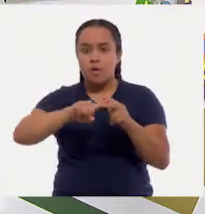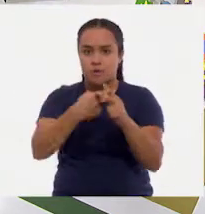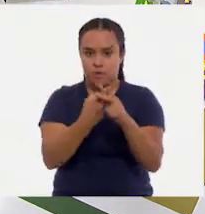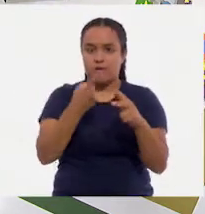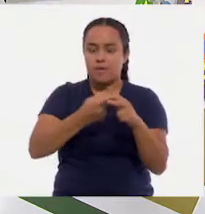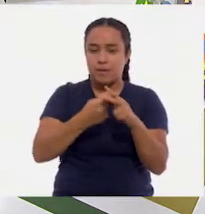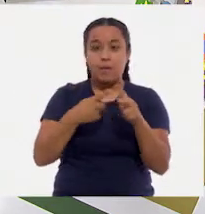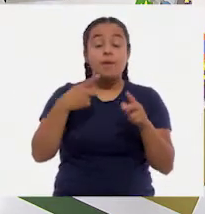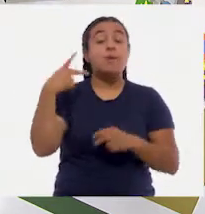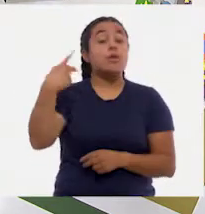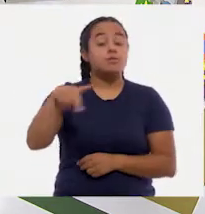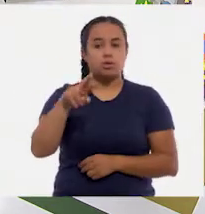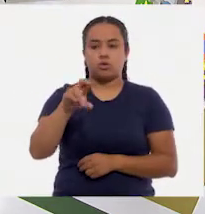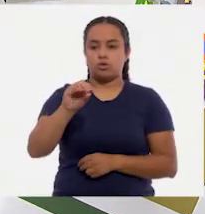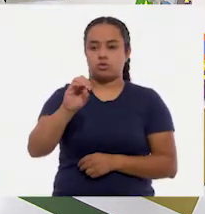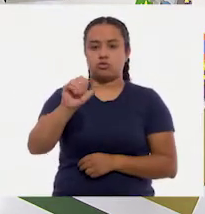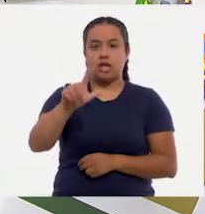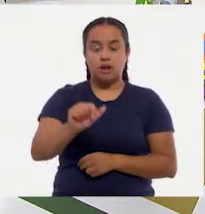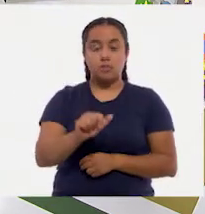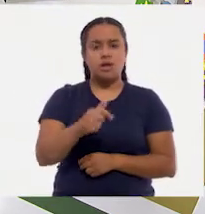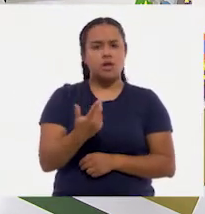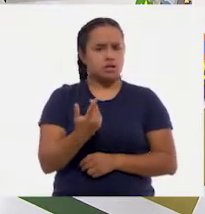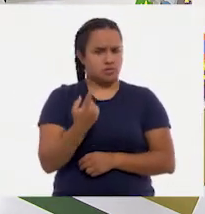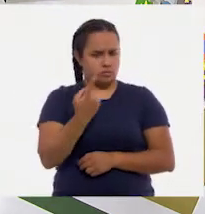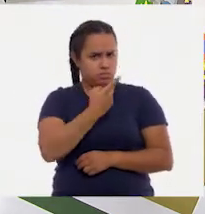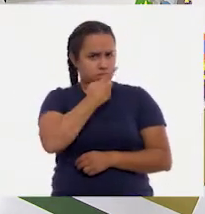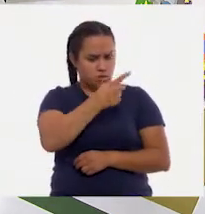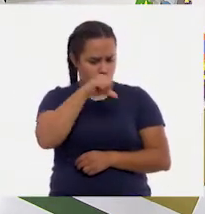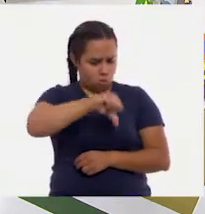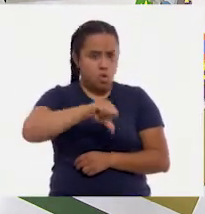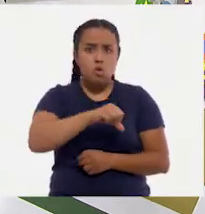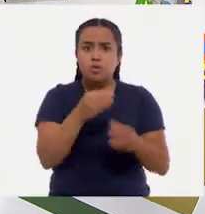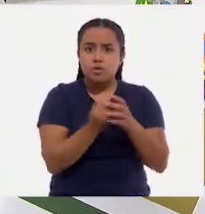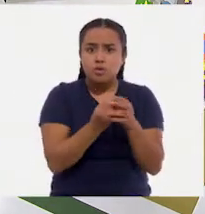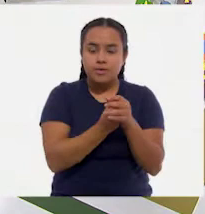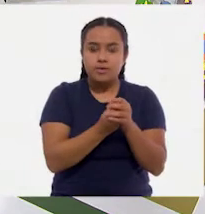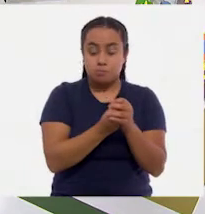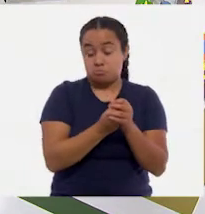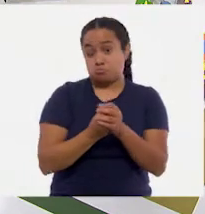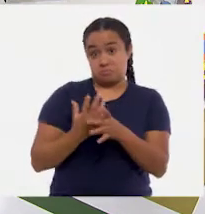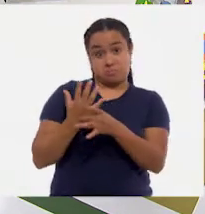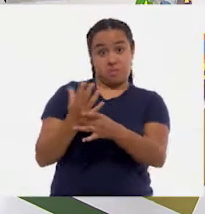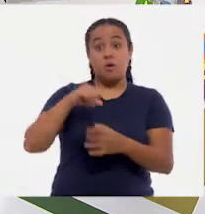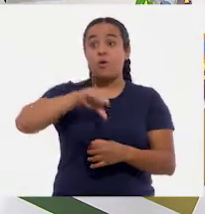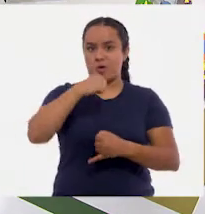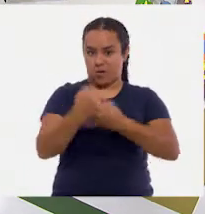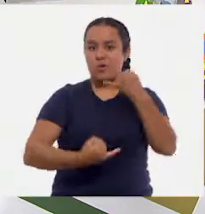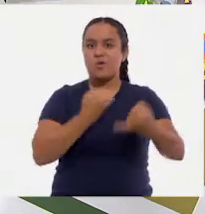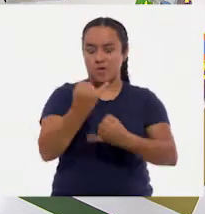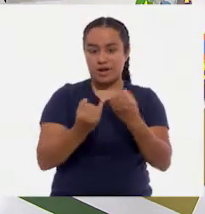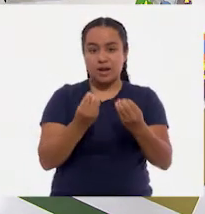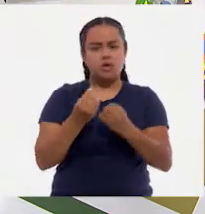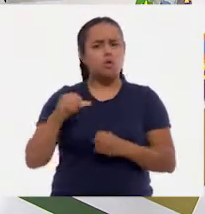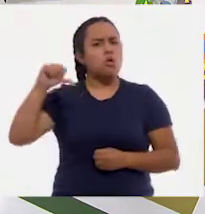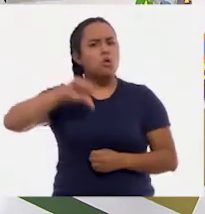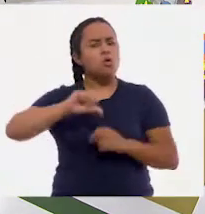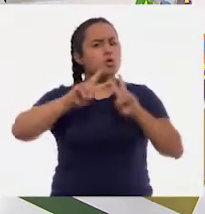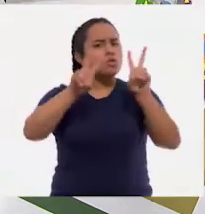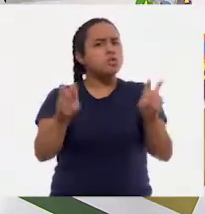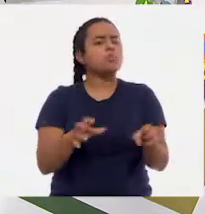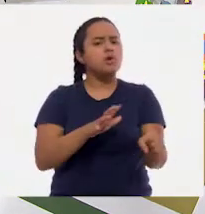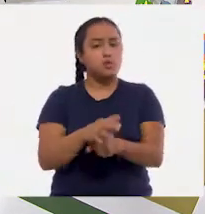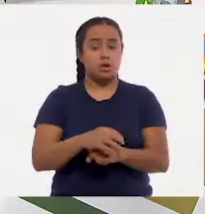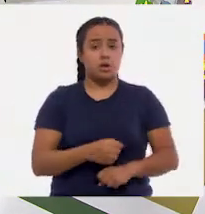matemáticas con la maestra Rosalba, que me dijo que en la clase de hoy vamos a jugar mucho, así que prepárense. El tema de hoy es